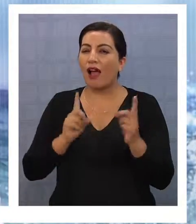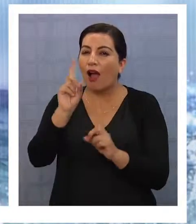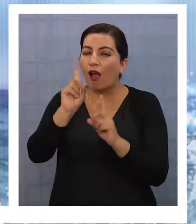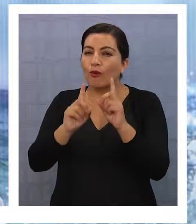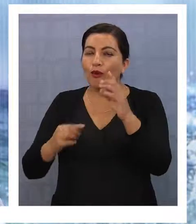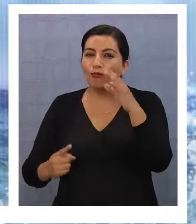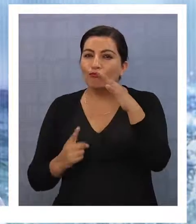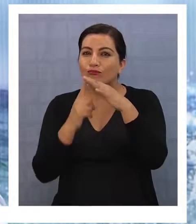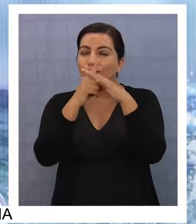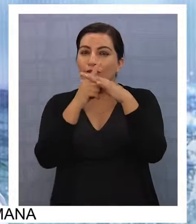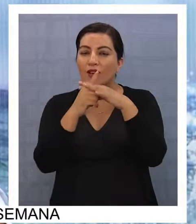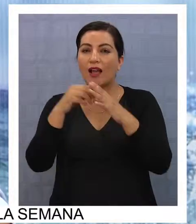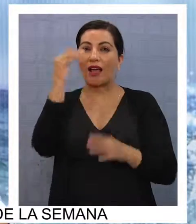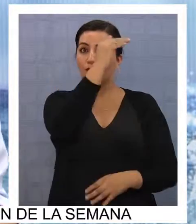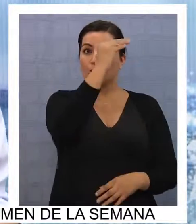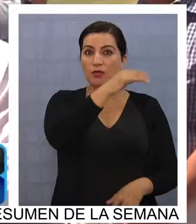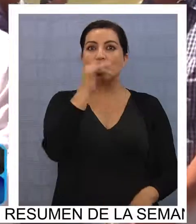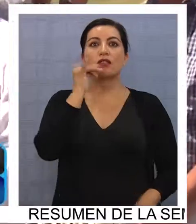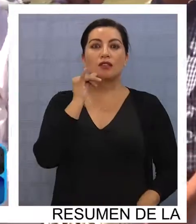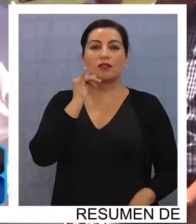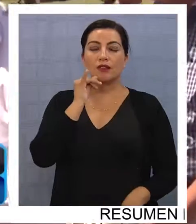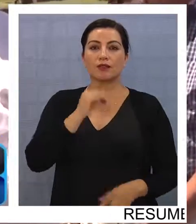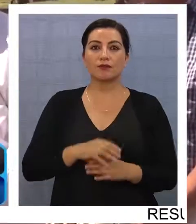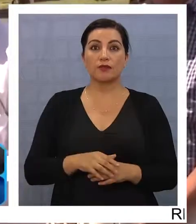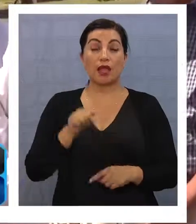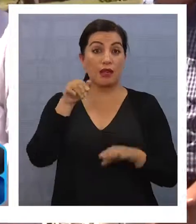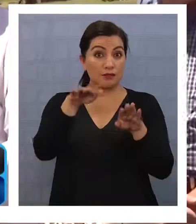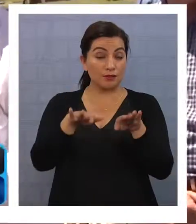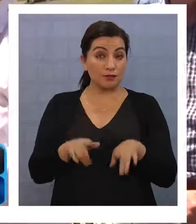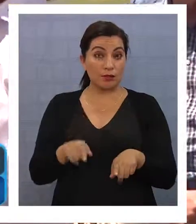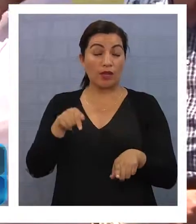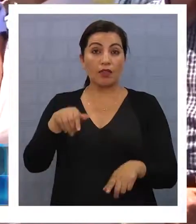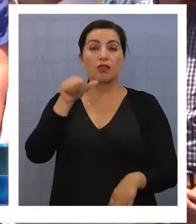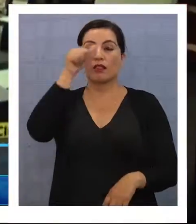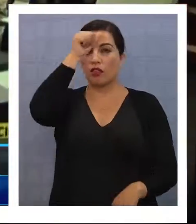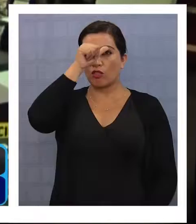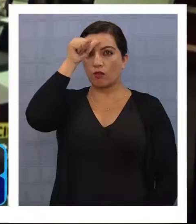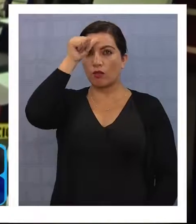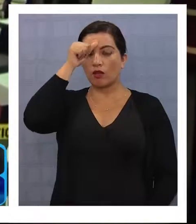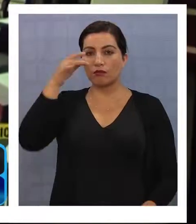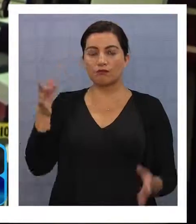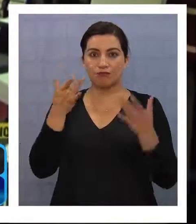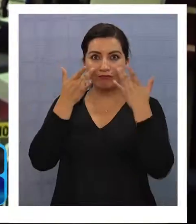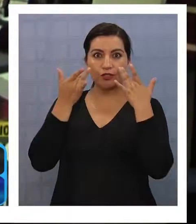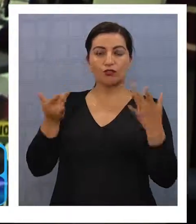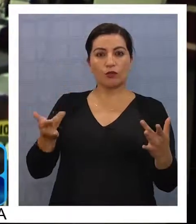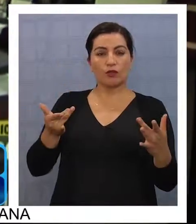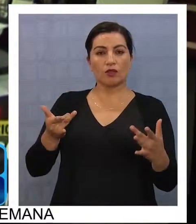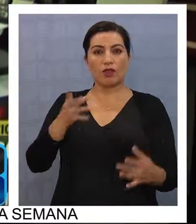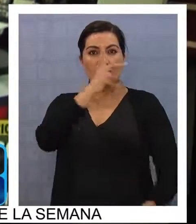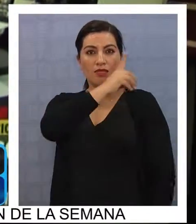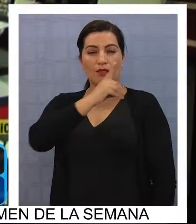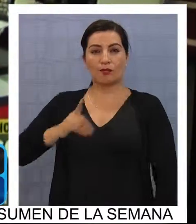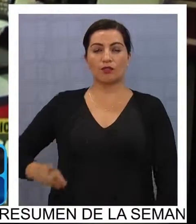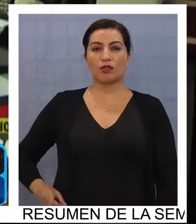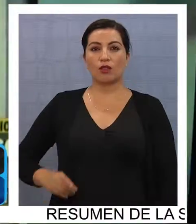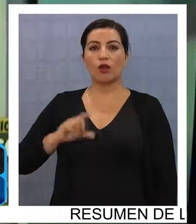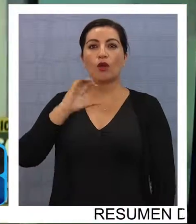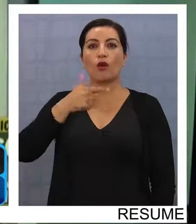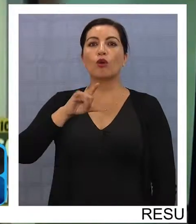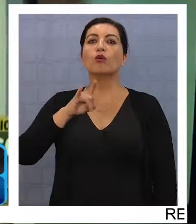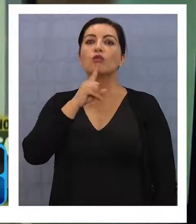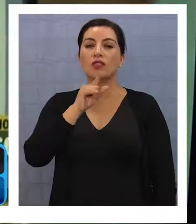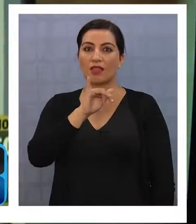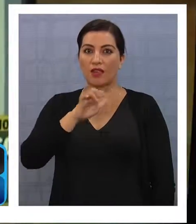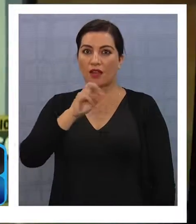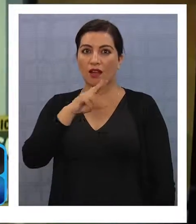candidatos en alto auspicio e Iquique. Es así como este domingo nos sorprendió la noticia del diputado Hugo Gutiérrez en un programa